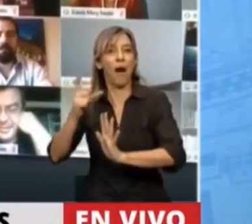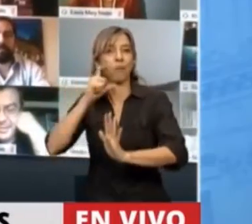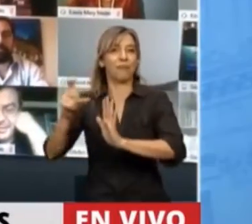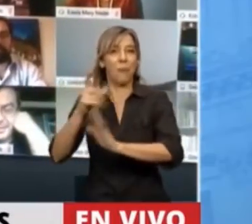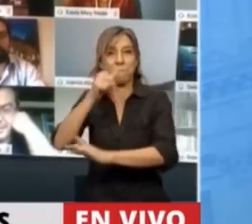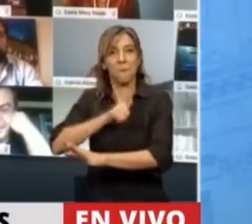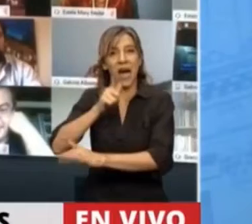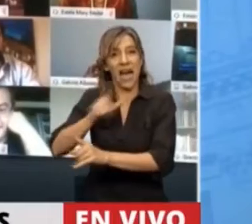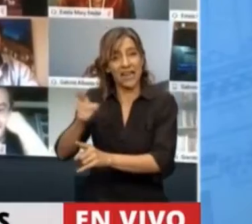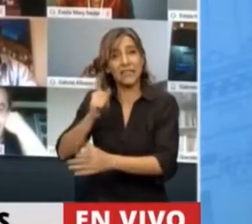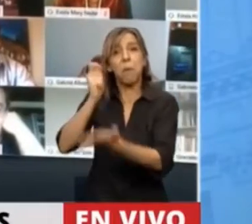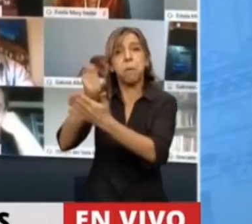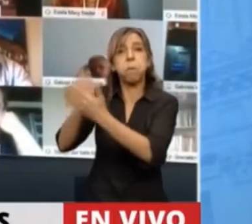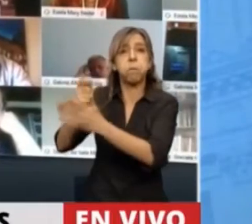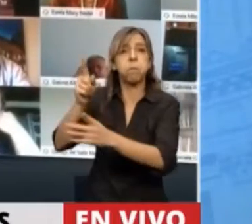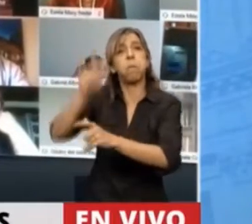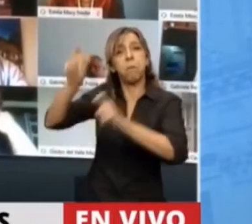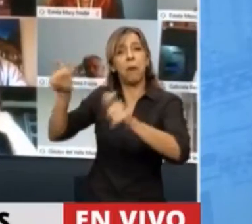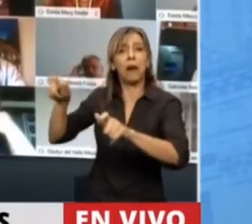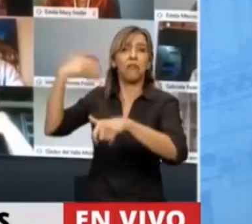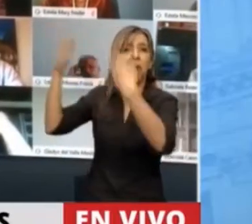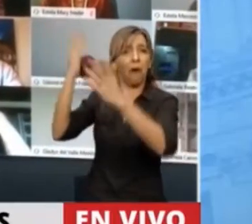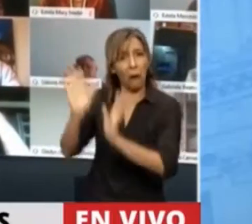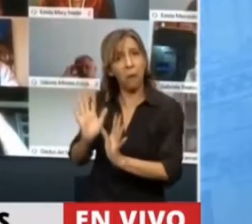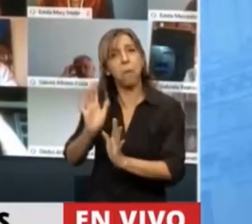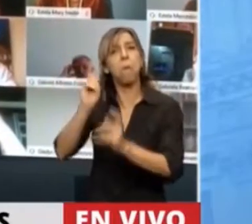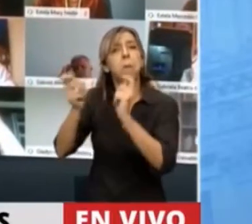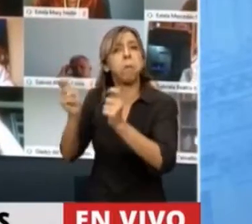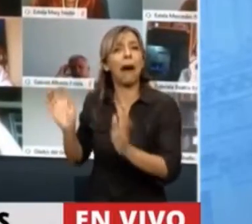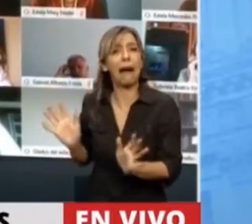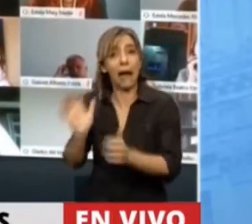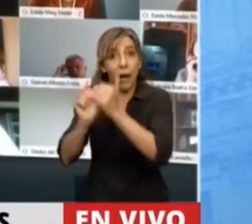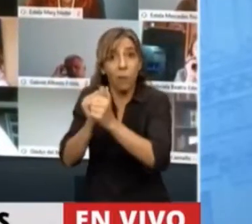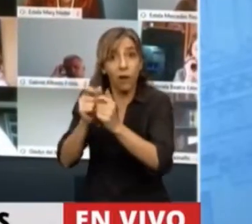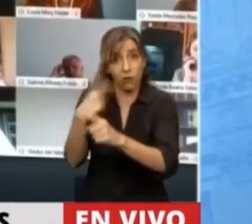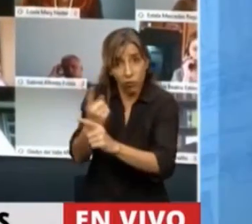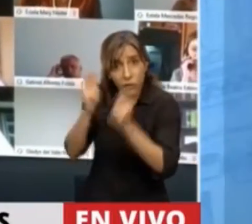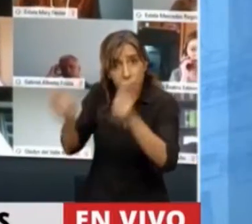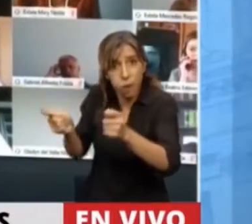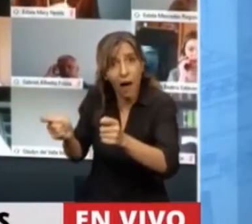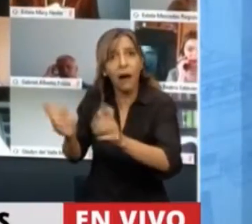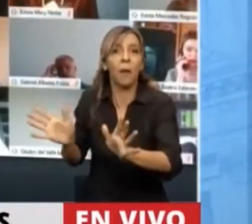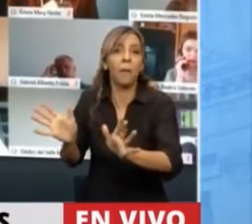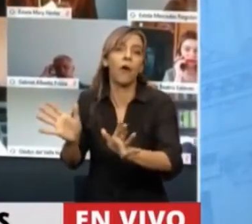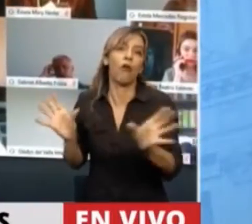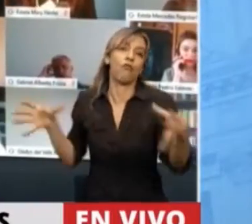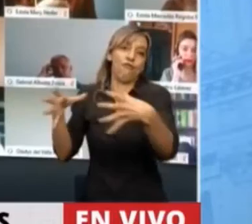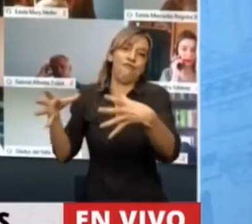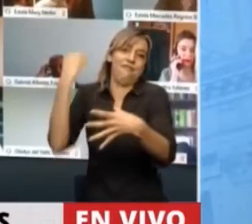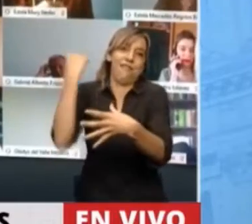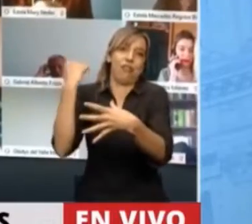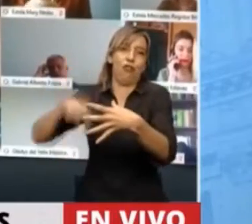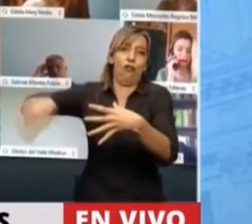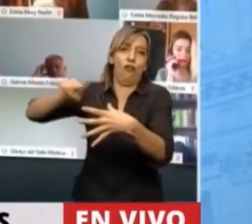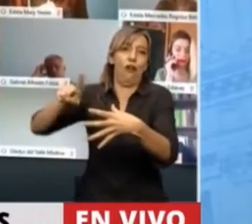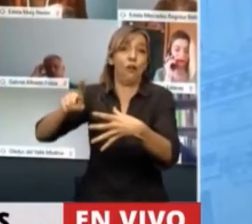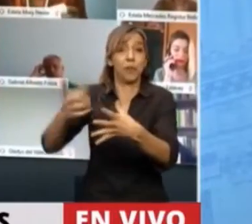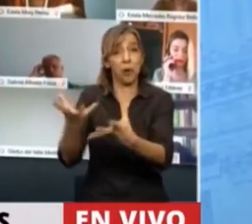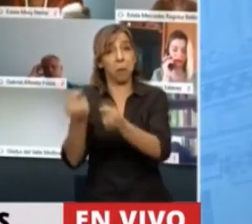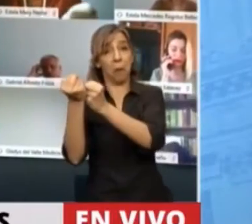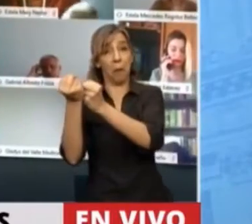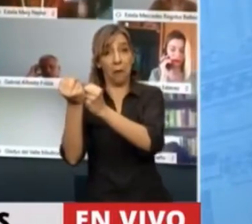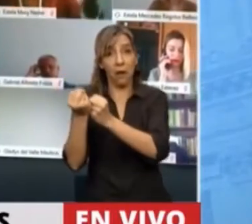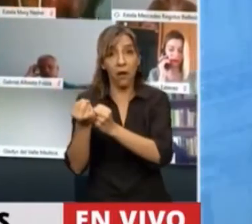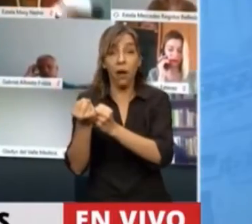los especuladores extranjeros y complacer a los grandes grupos económicos y al mismo tiempo